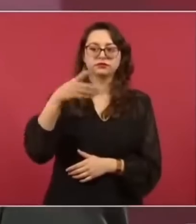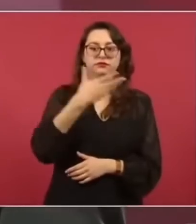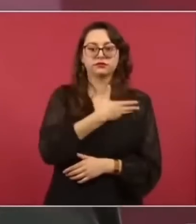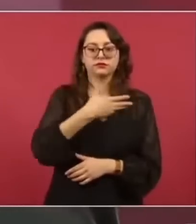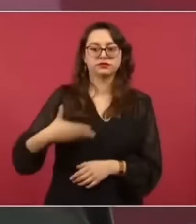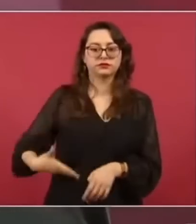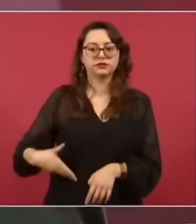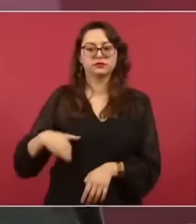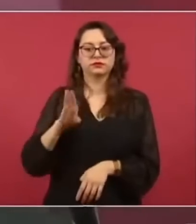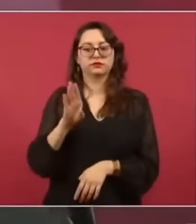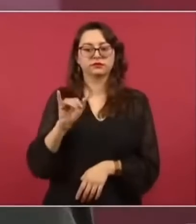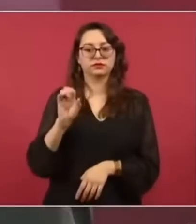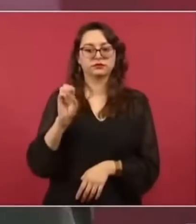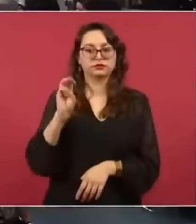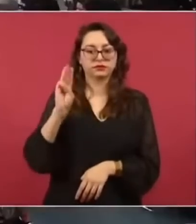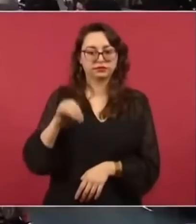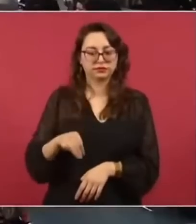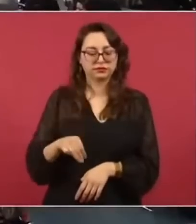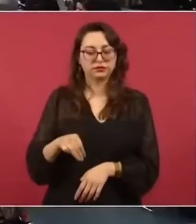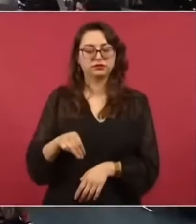tiene